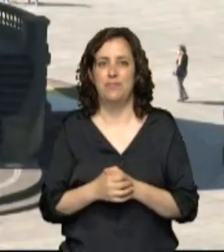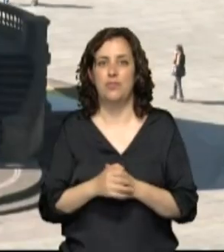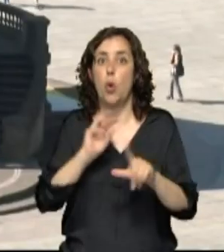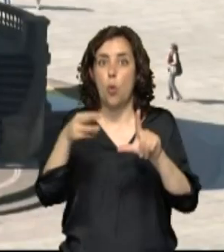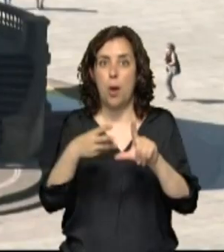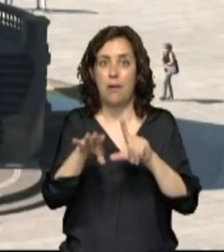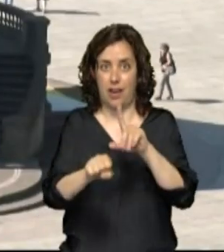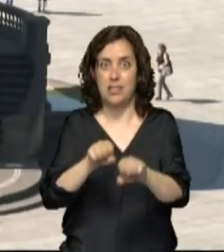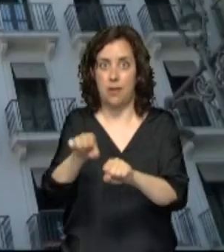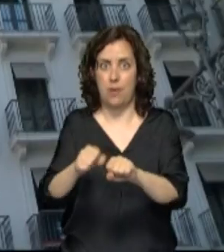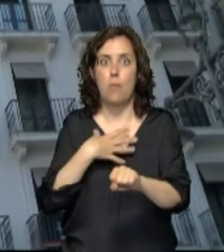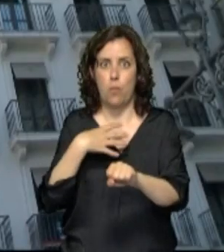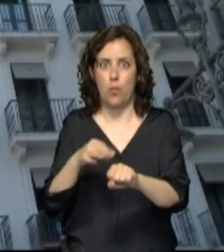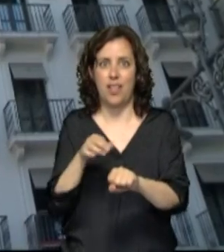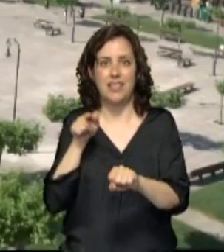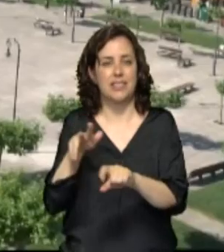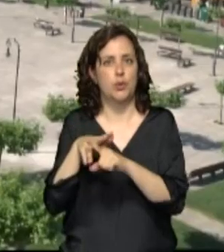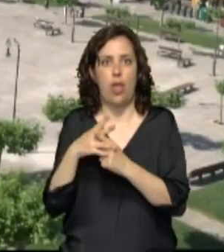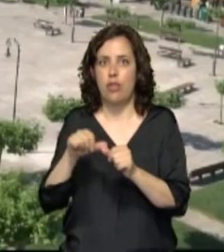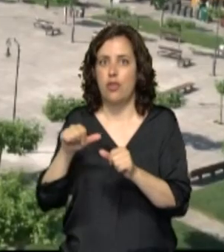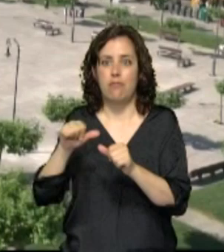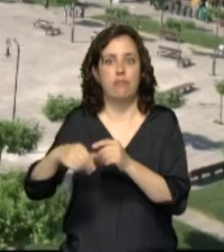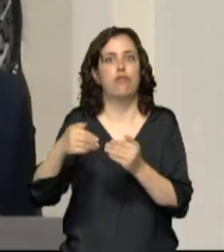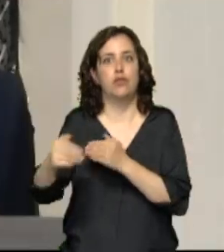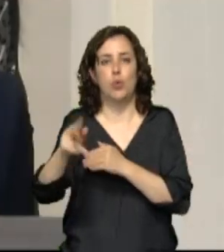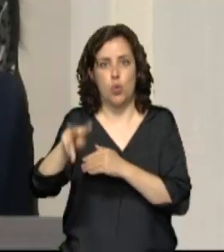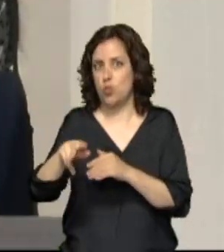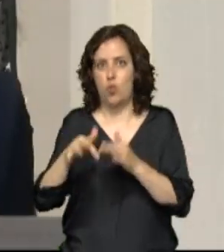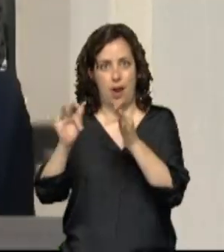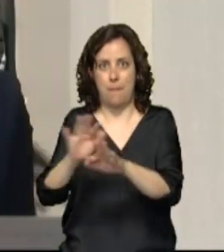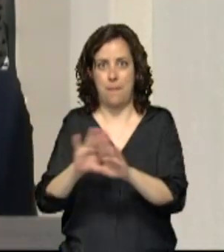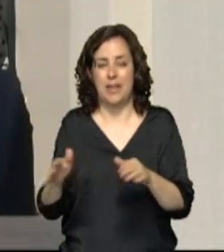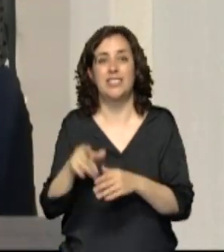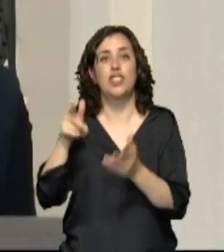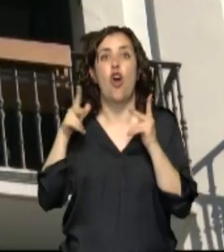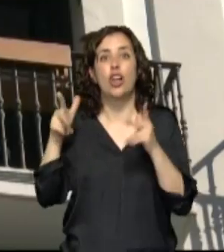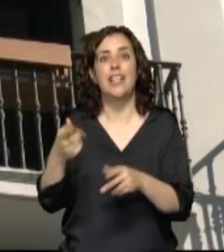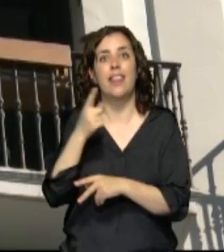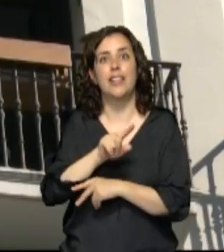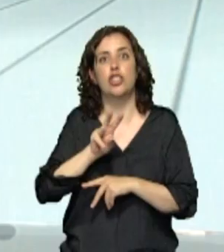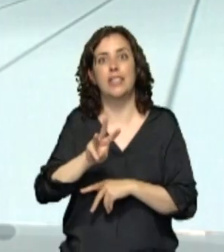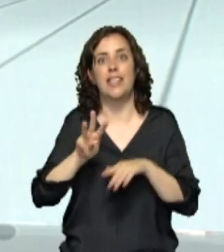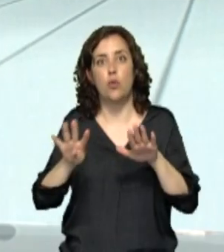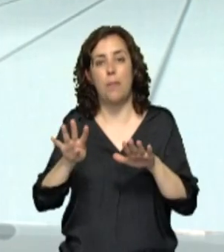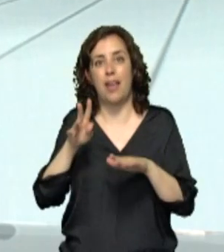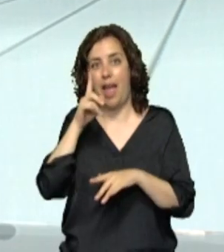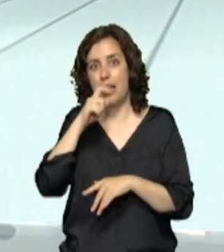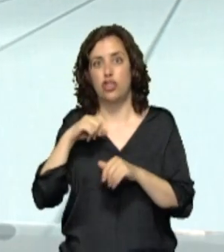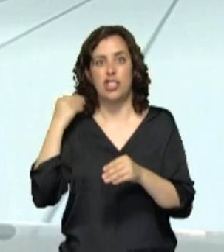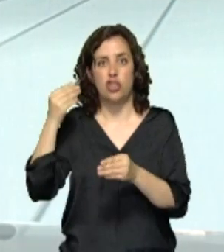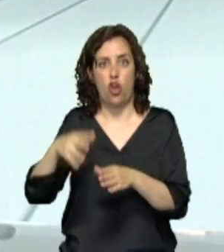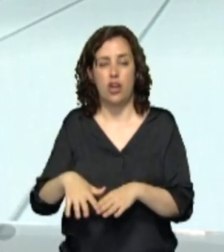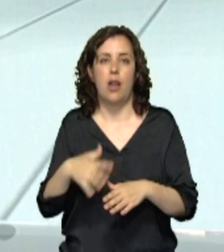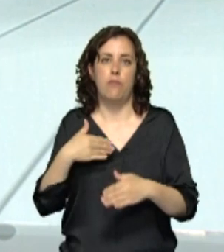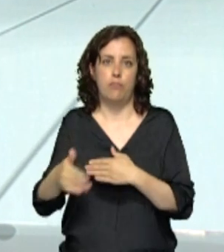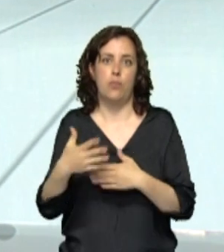reservas para un evento irrepetible. Es la segunda vez que este céntrico hotel de 139 años de historia cierra. Y antes de los